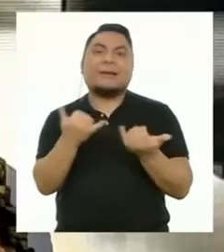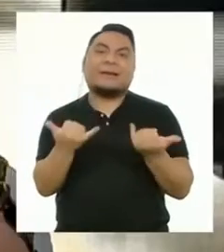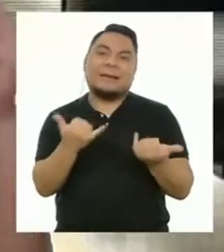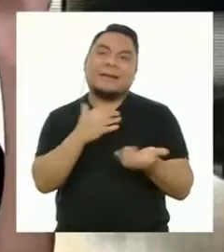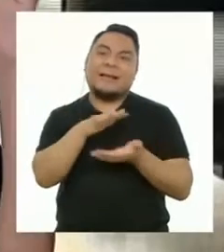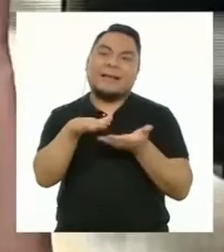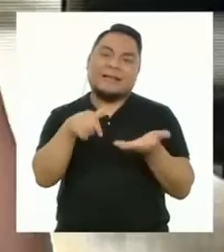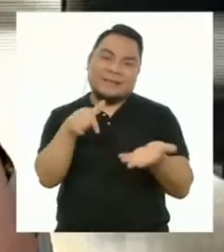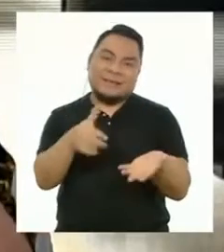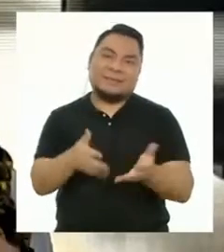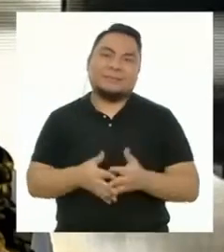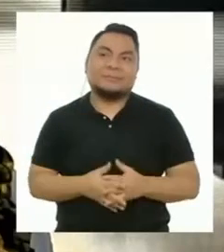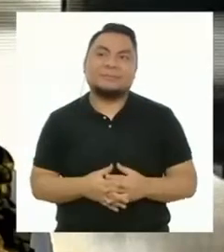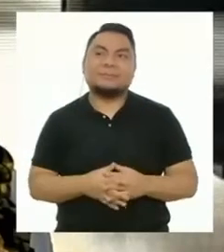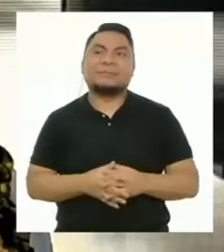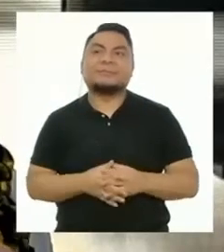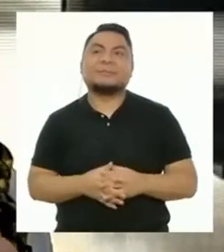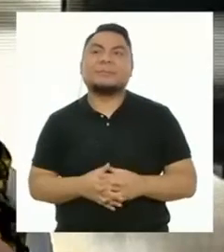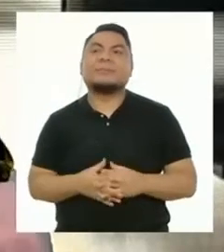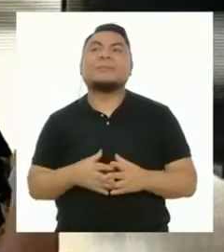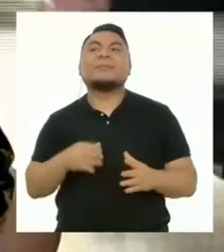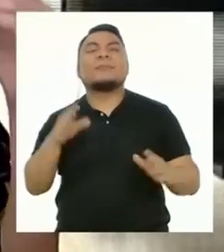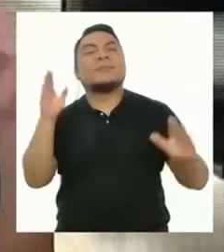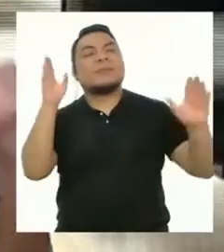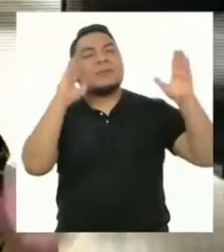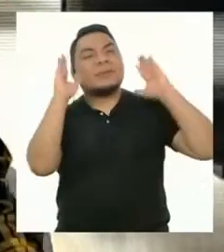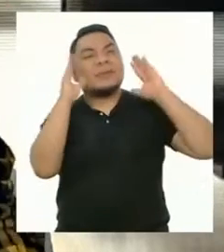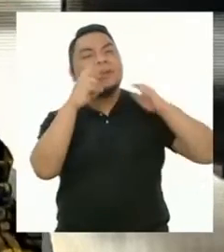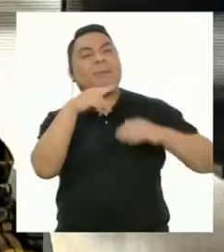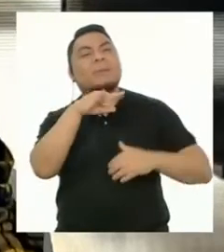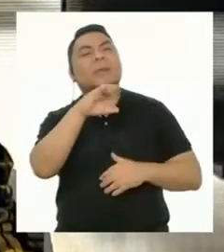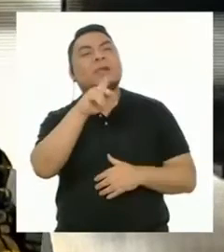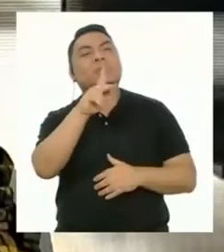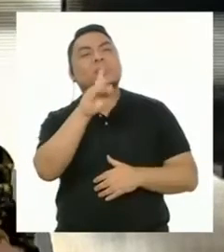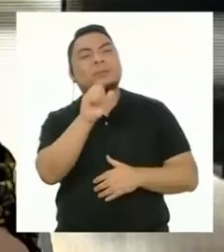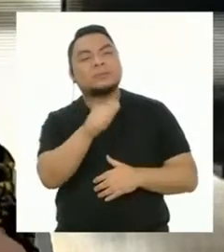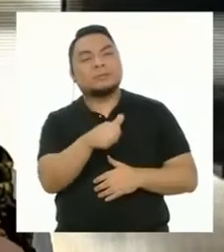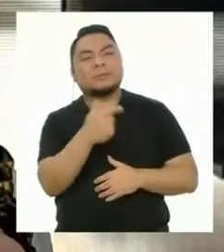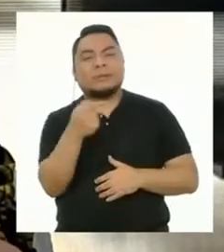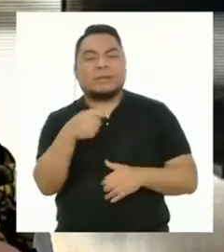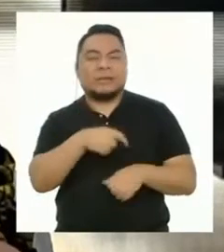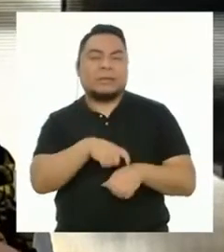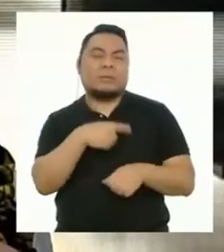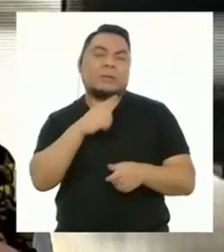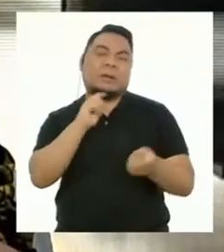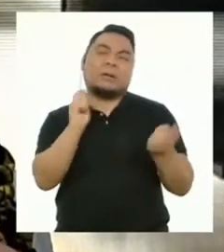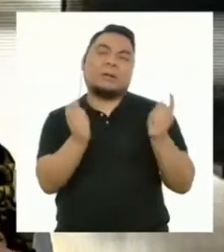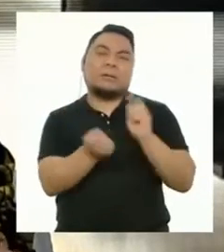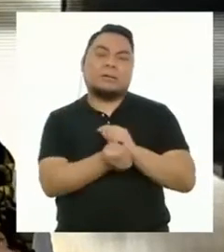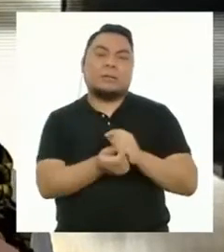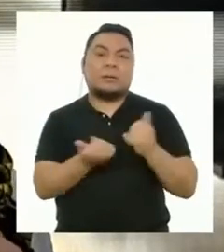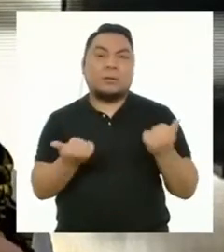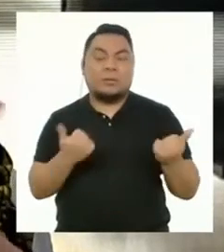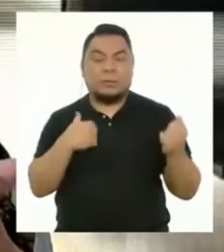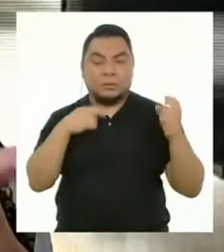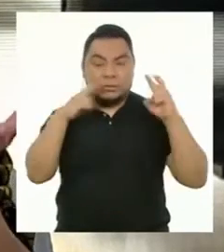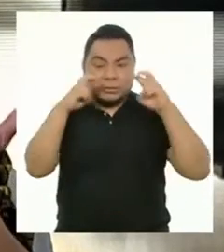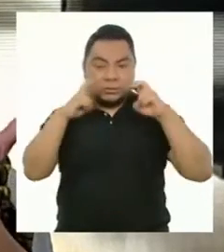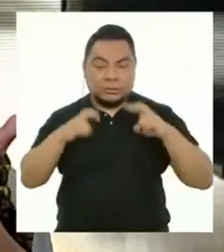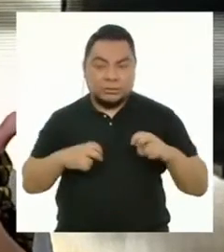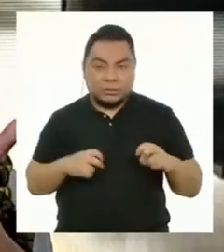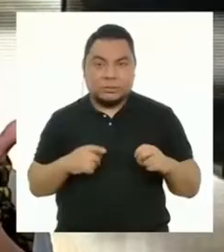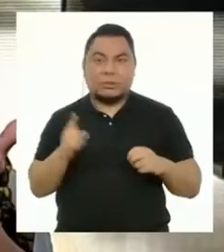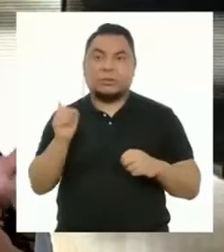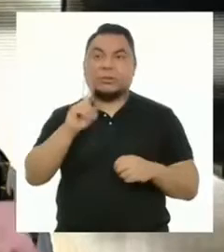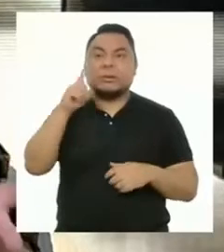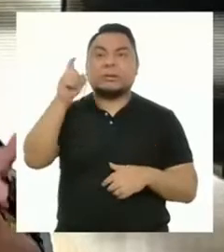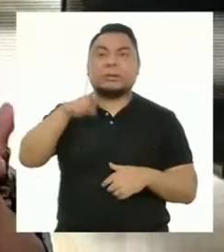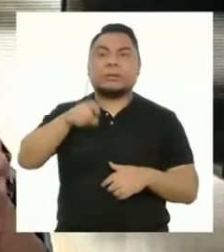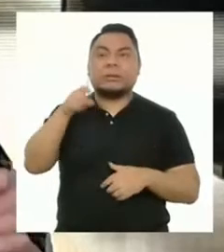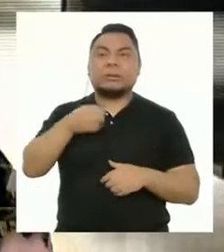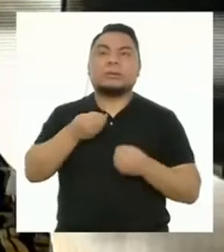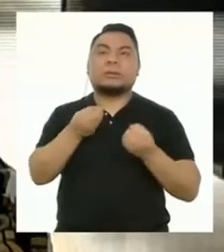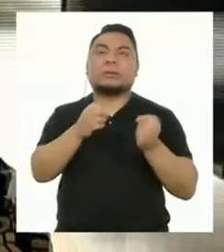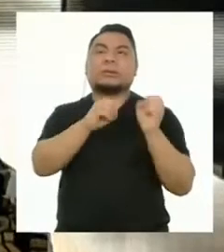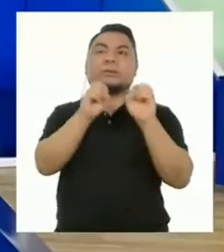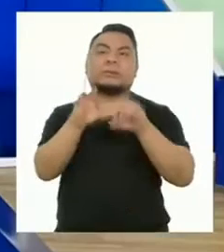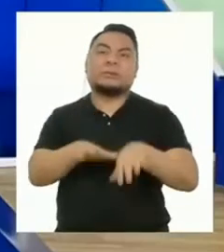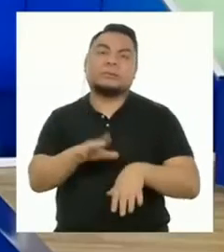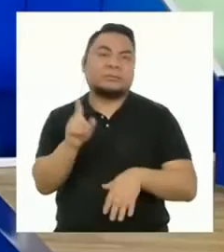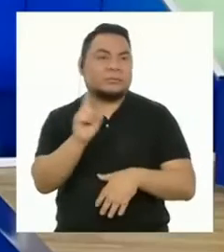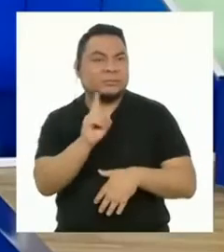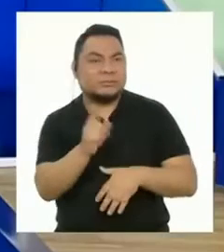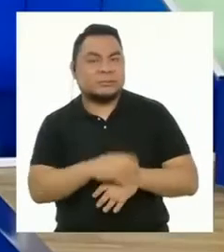caos. ¡Ja, ja! ¡Miluzca! ¡Los timbos han cambiado! Ahora para evaluar el desempeño no es necesario aplicar un